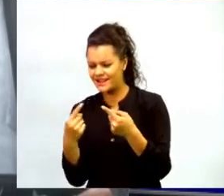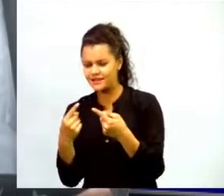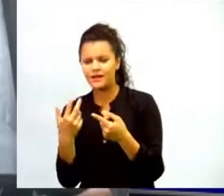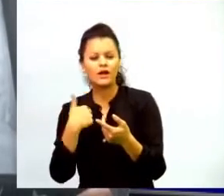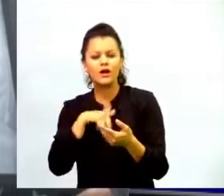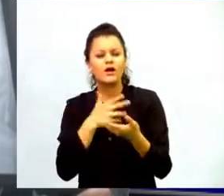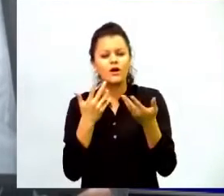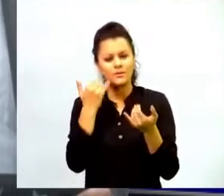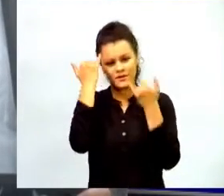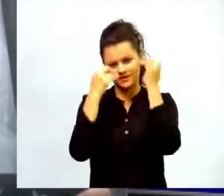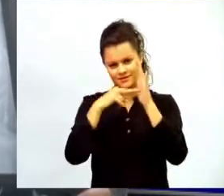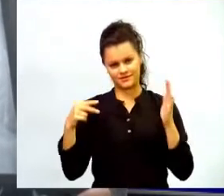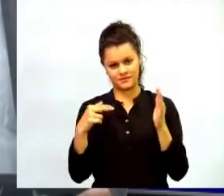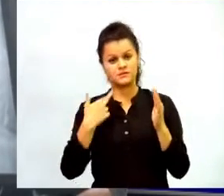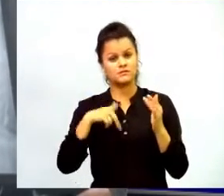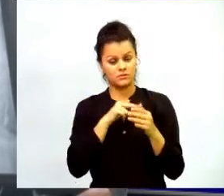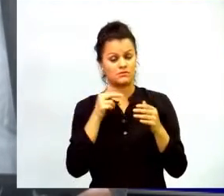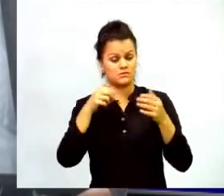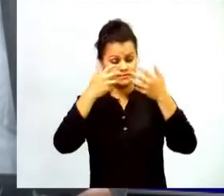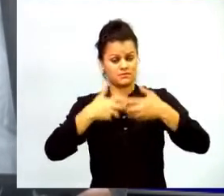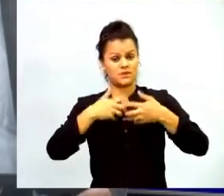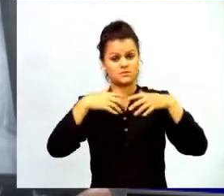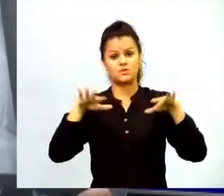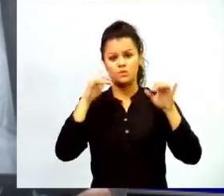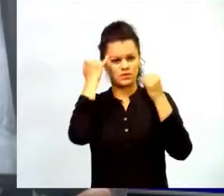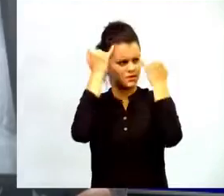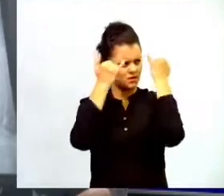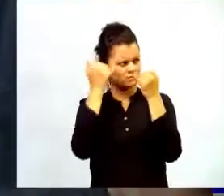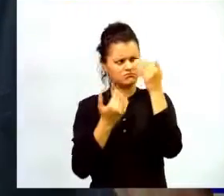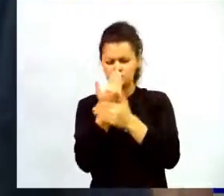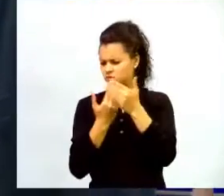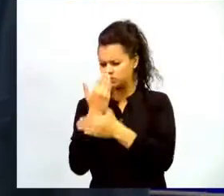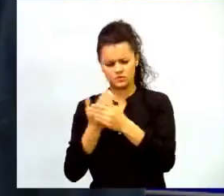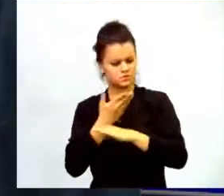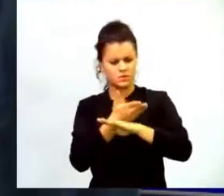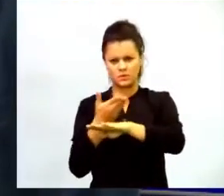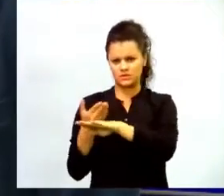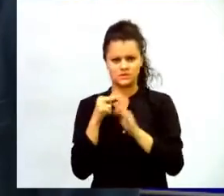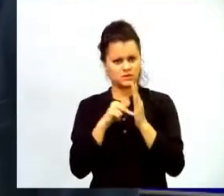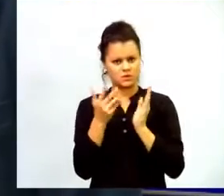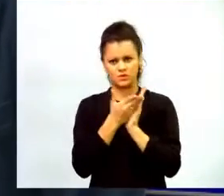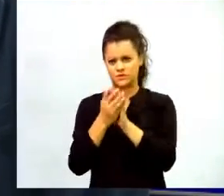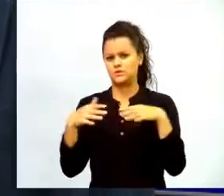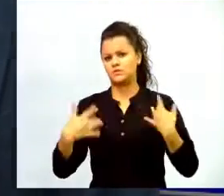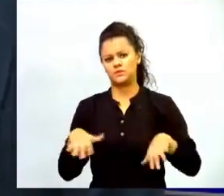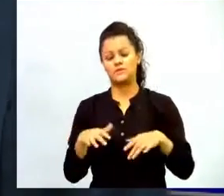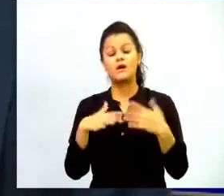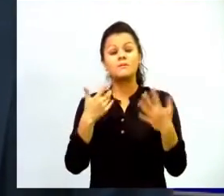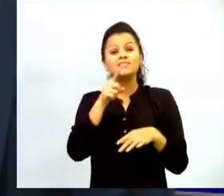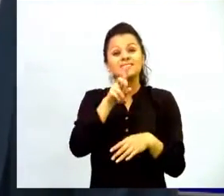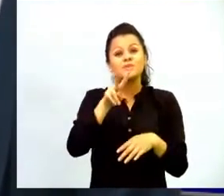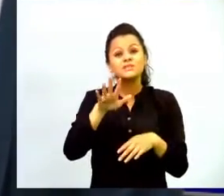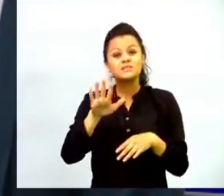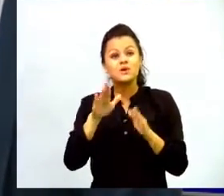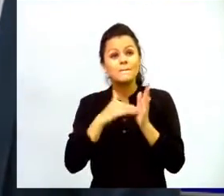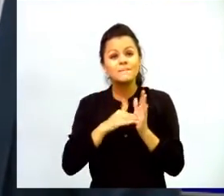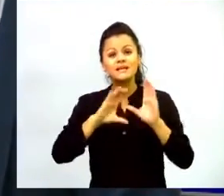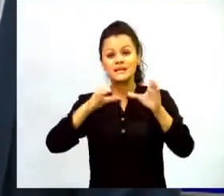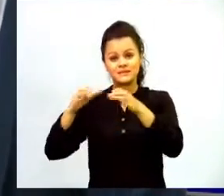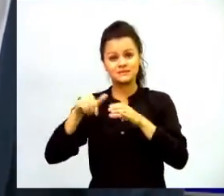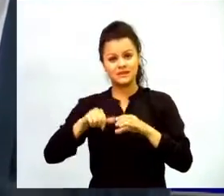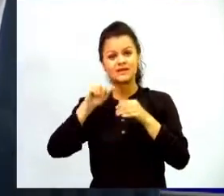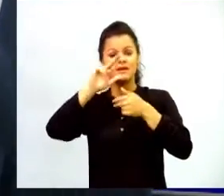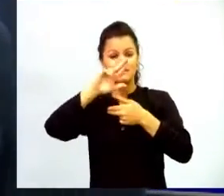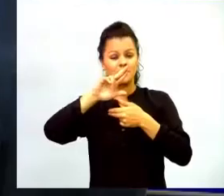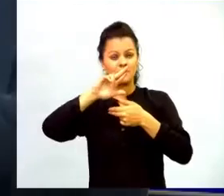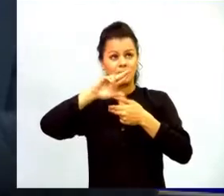país dos años consecutivos por nuestras invenciones en tecnología educativa. Y hoy en cerca de 25 mil aulas de clase en América Latina y un piloto que recién comenzamos